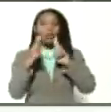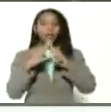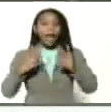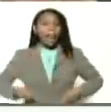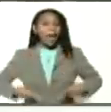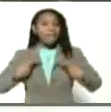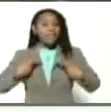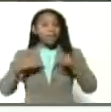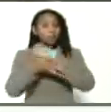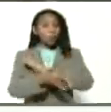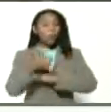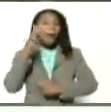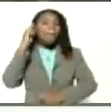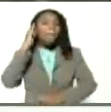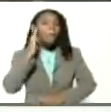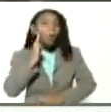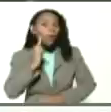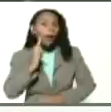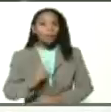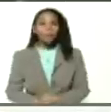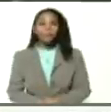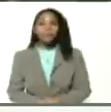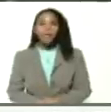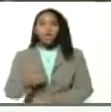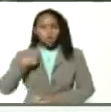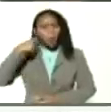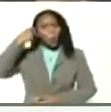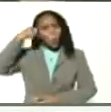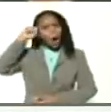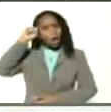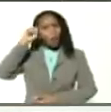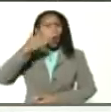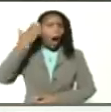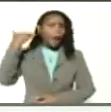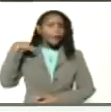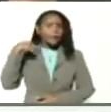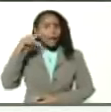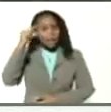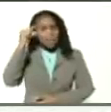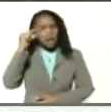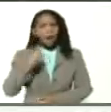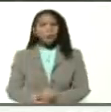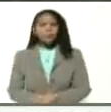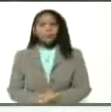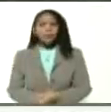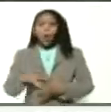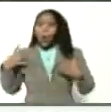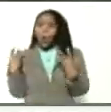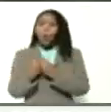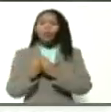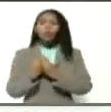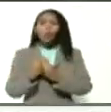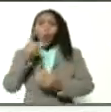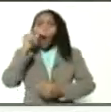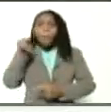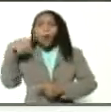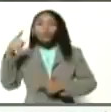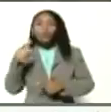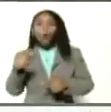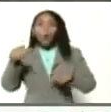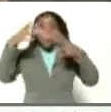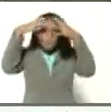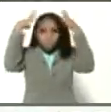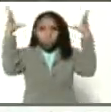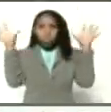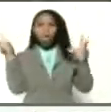Bolívar. Yo recuerdo que un día, junto al maestro Dudamel y otras